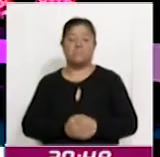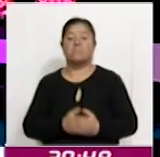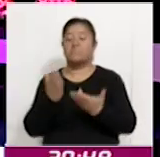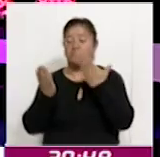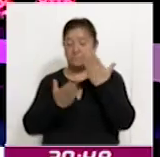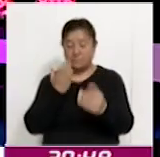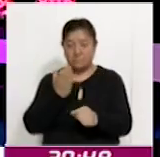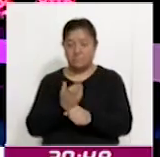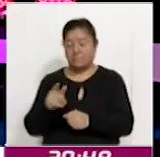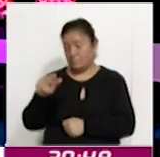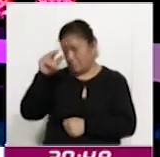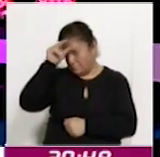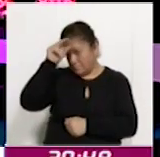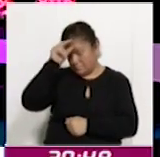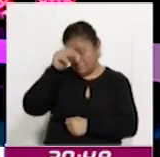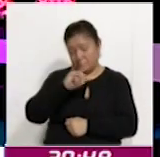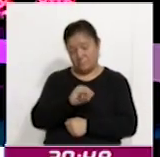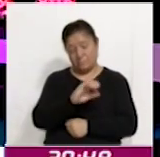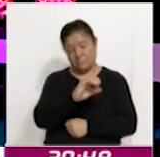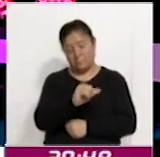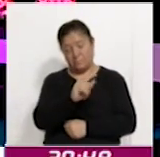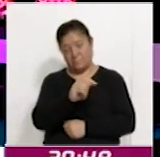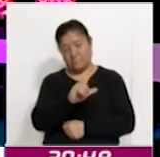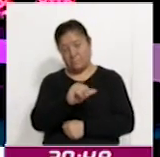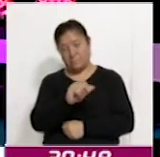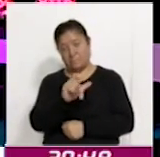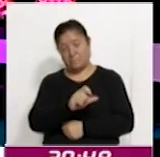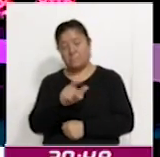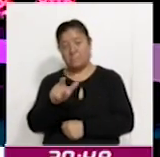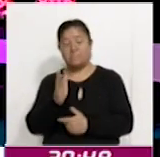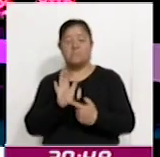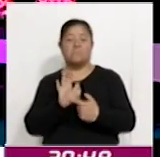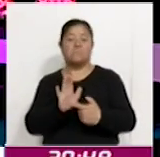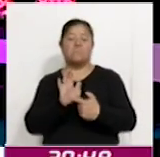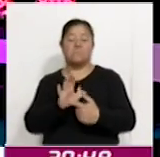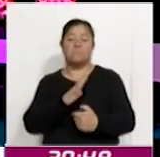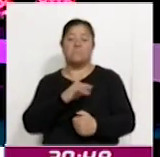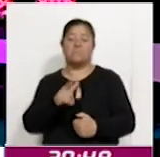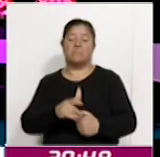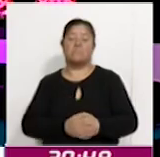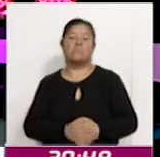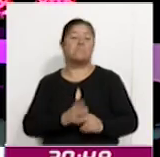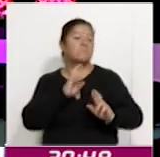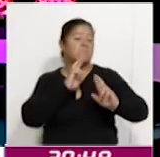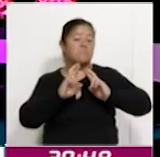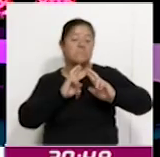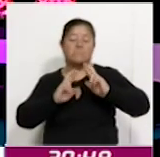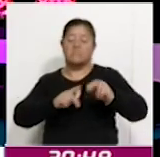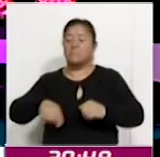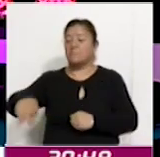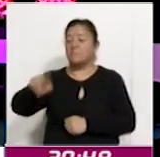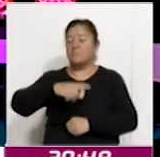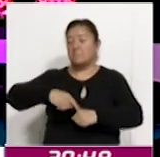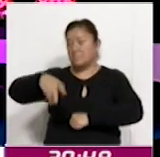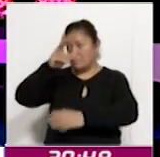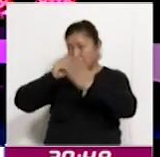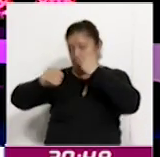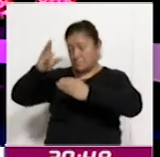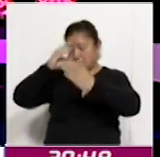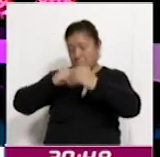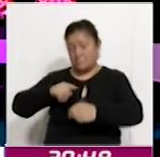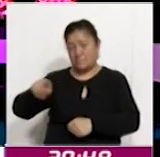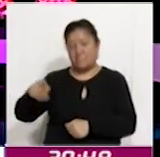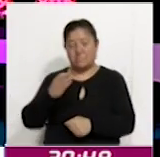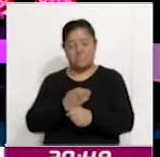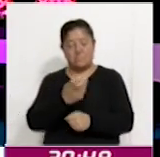talentosos del ICATLAX nos mostraron a través de una pasarela el resultado de su proceso de aprendizaje en su paso por